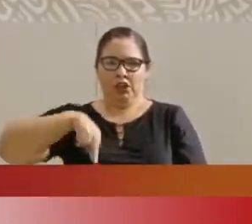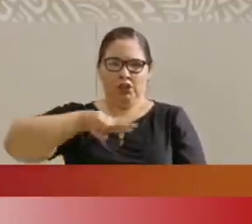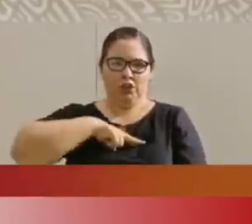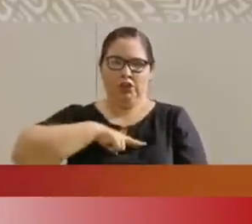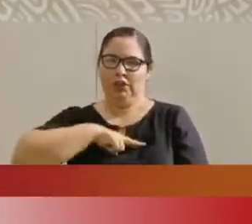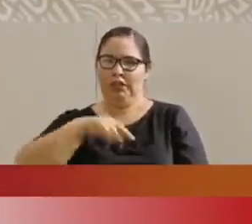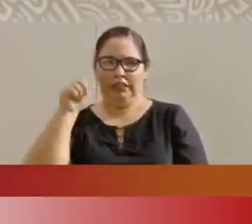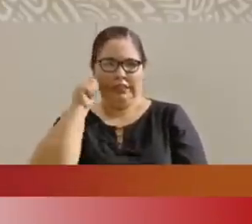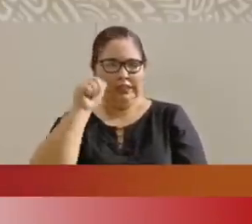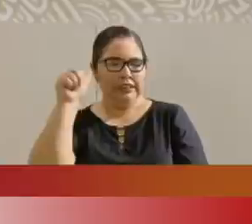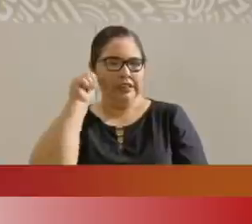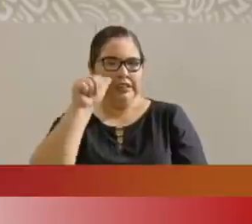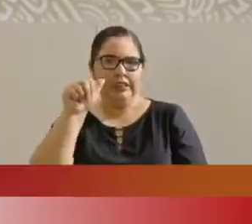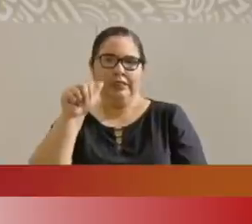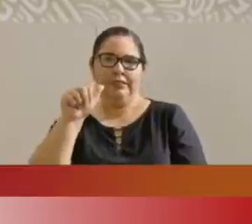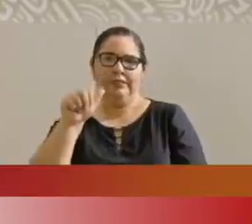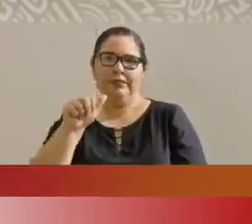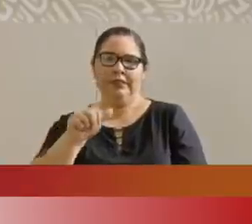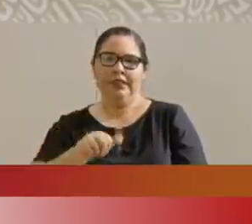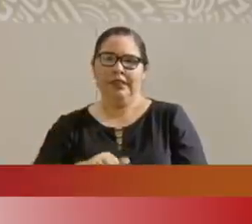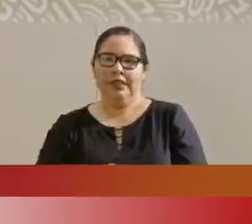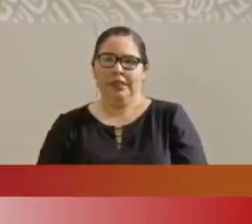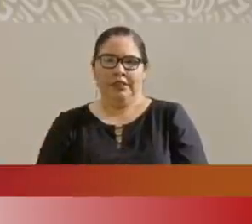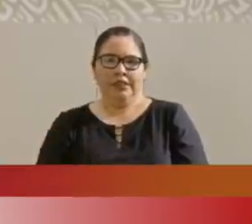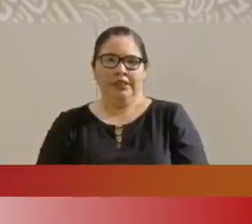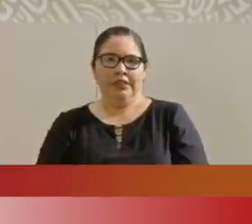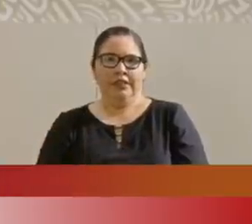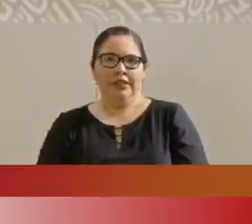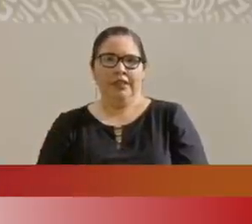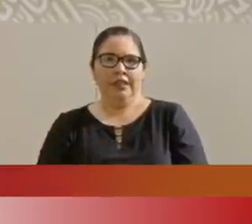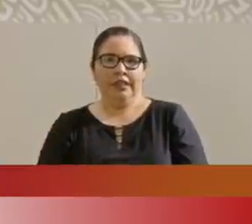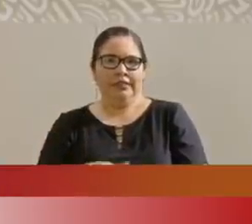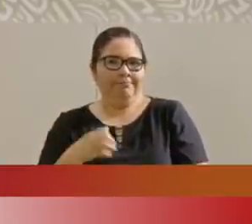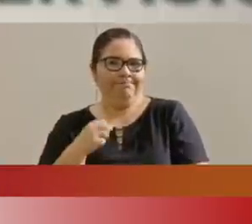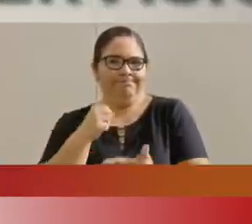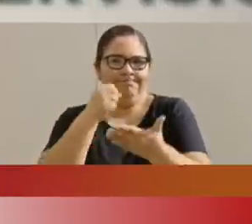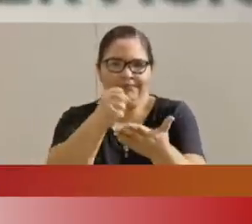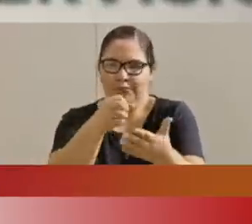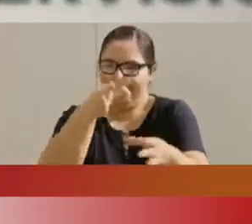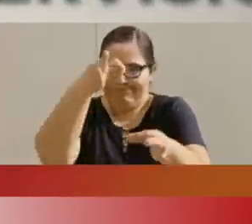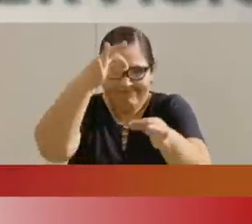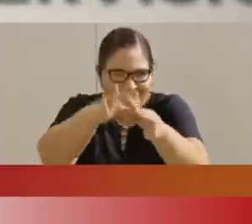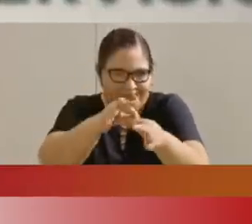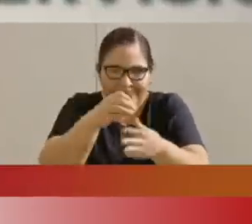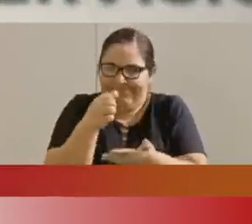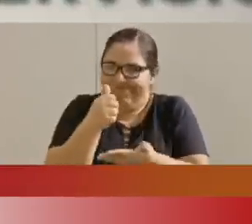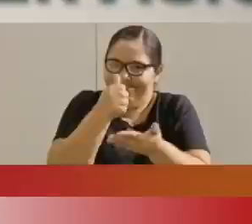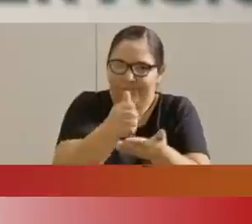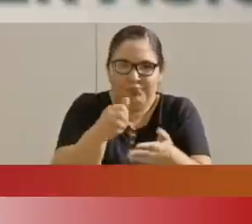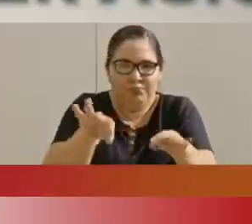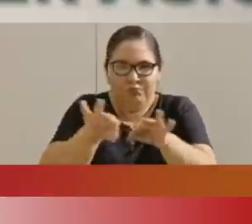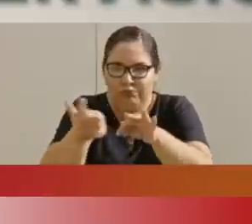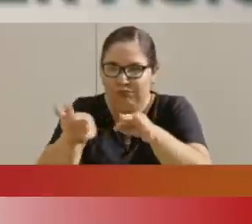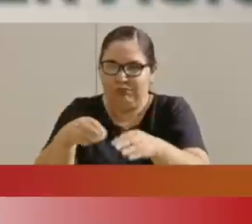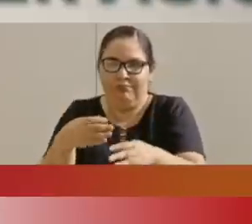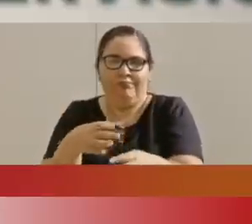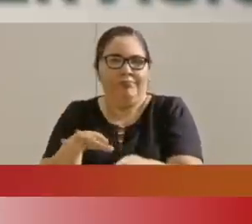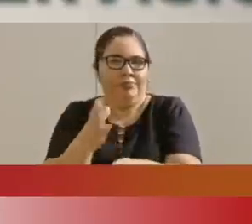tengamos el presupuesto para la obra.